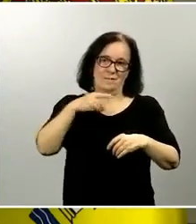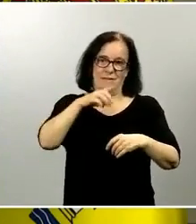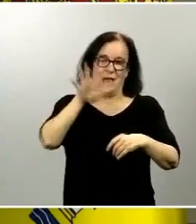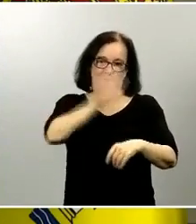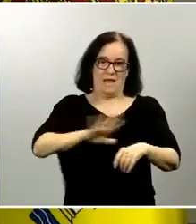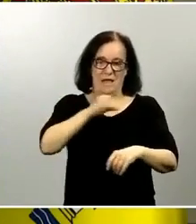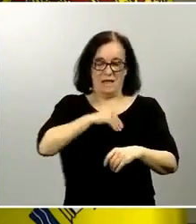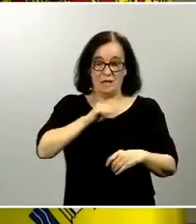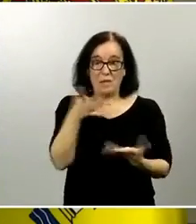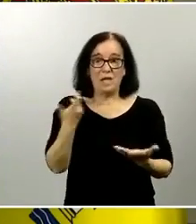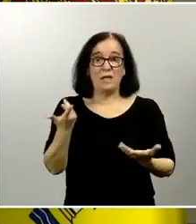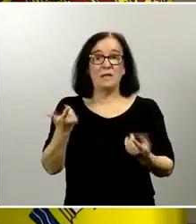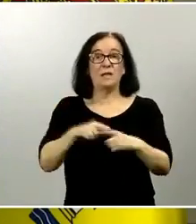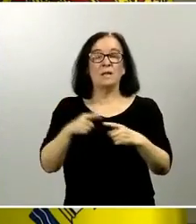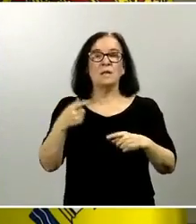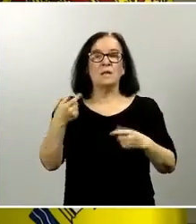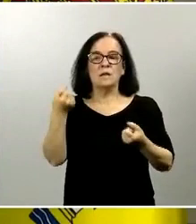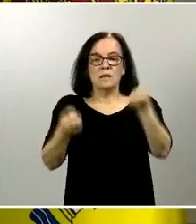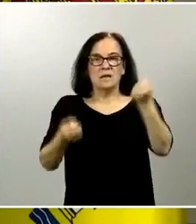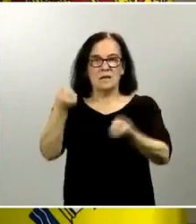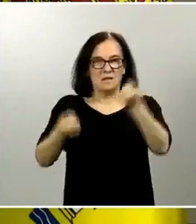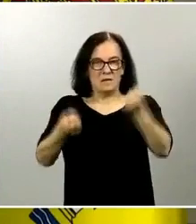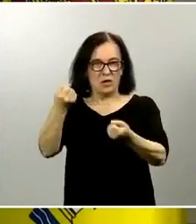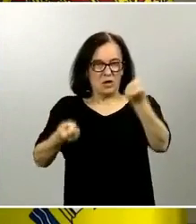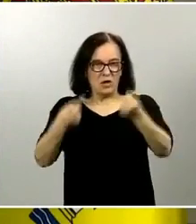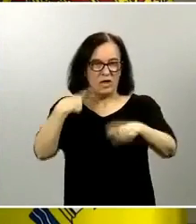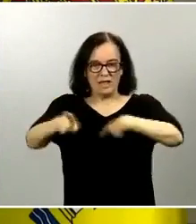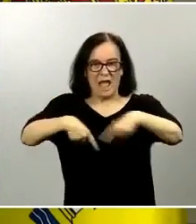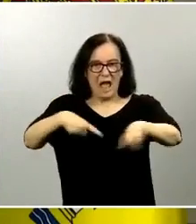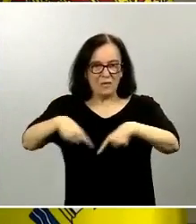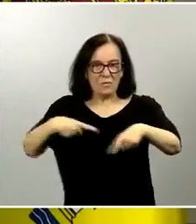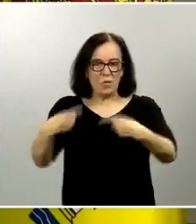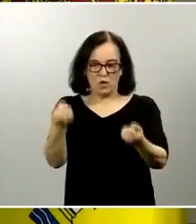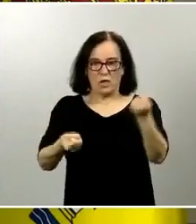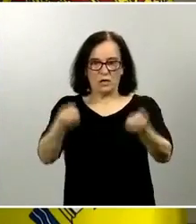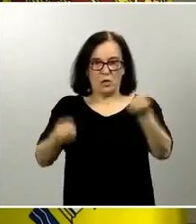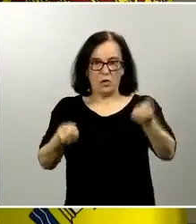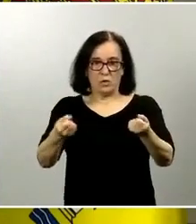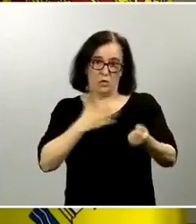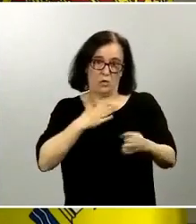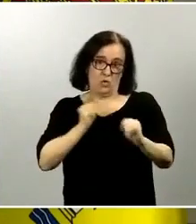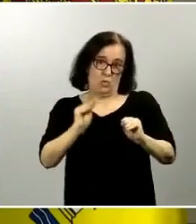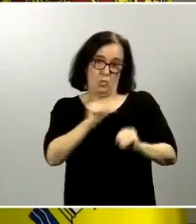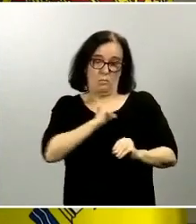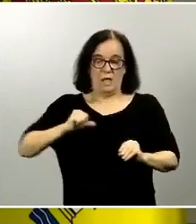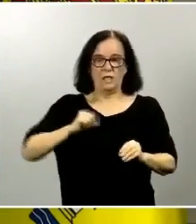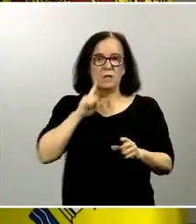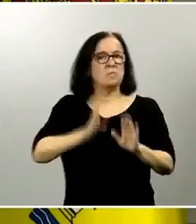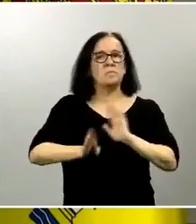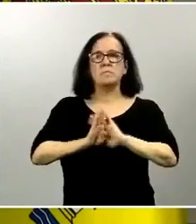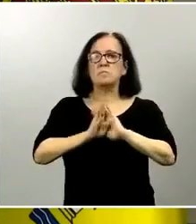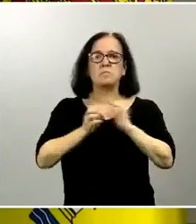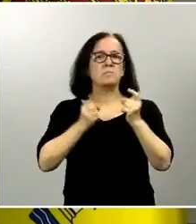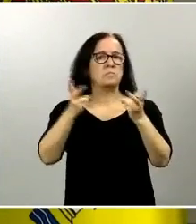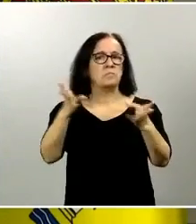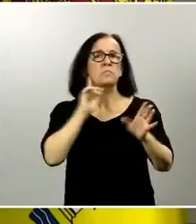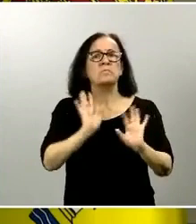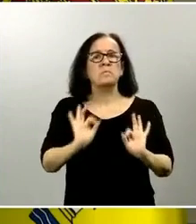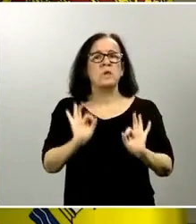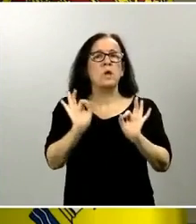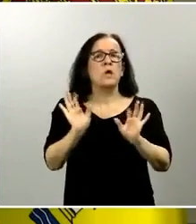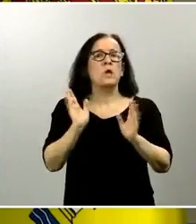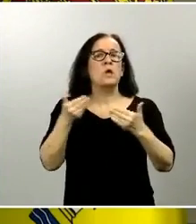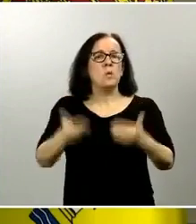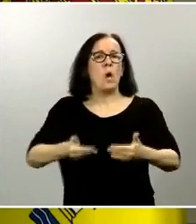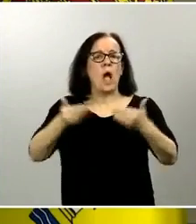transporte por vehículos ligeros del transporte de coches el particular también seguimos con cifras muy continuistas respecto a lo que fue